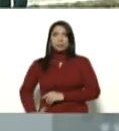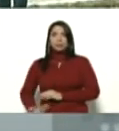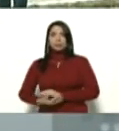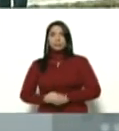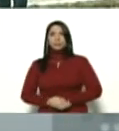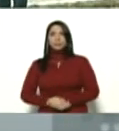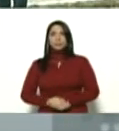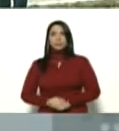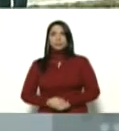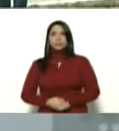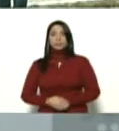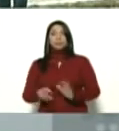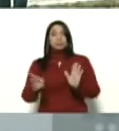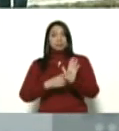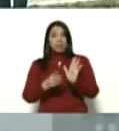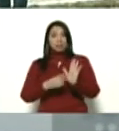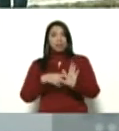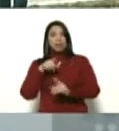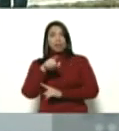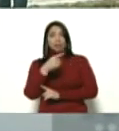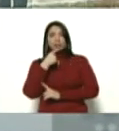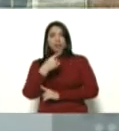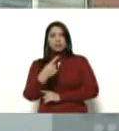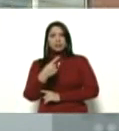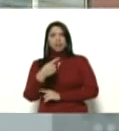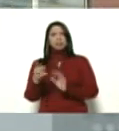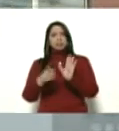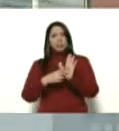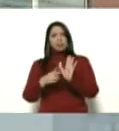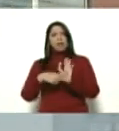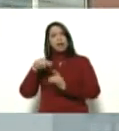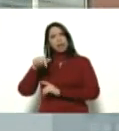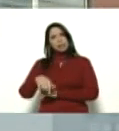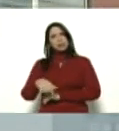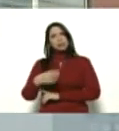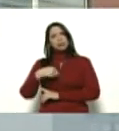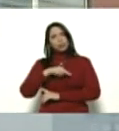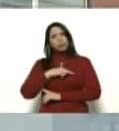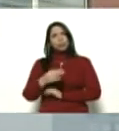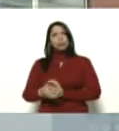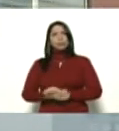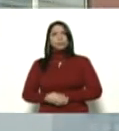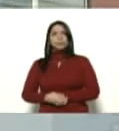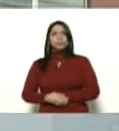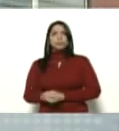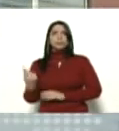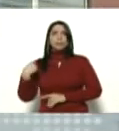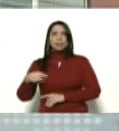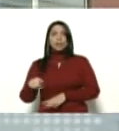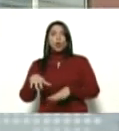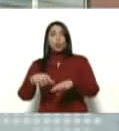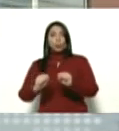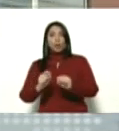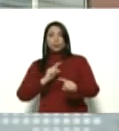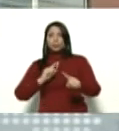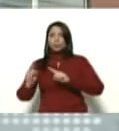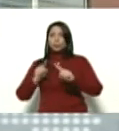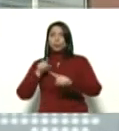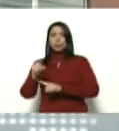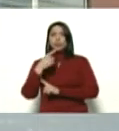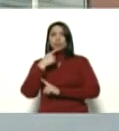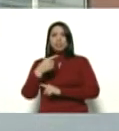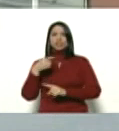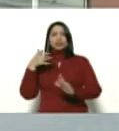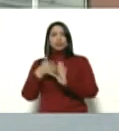que es verdad lo que usted decía es verdad quizás hemos tenido que ocuparnos como usted ha dicho de